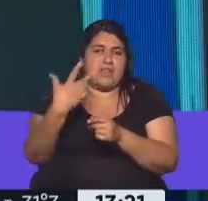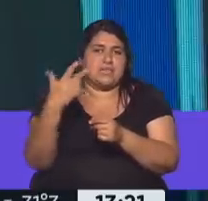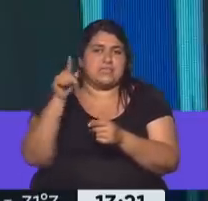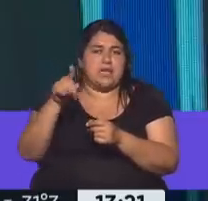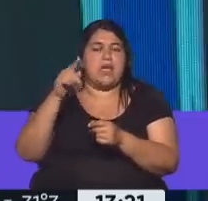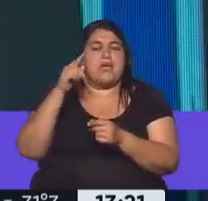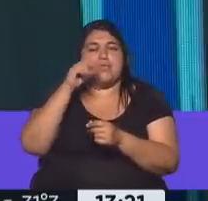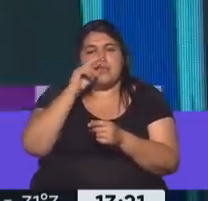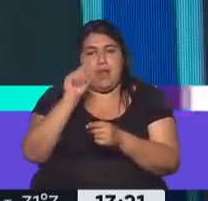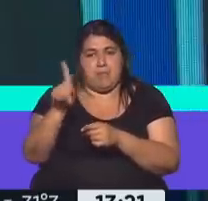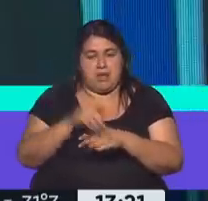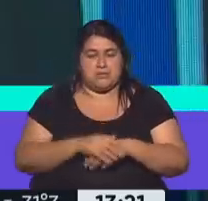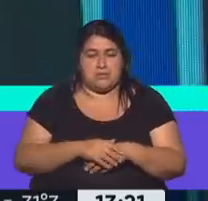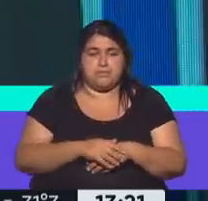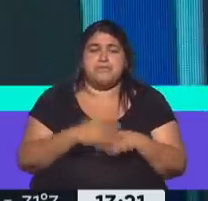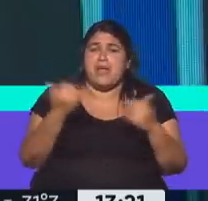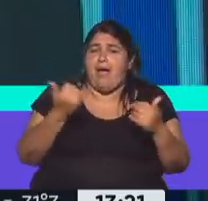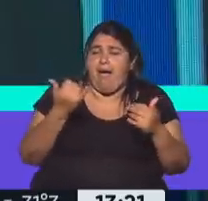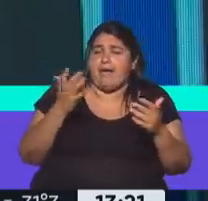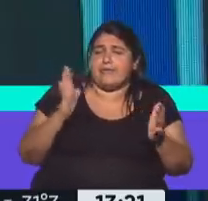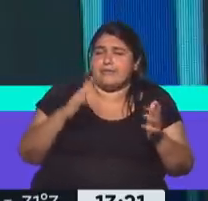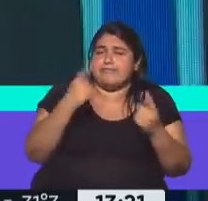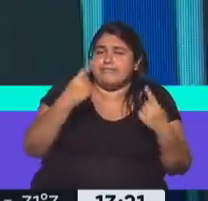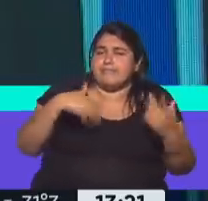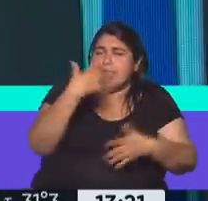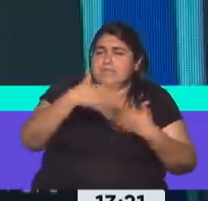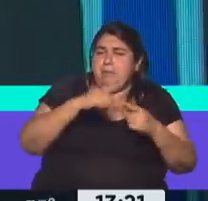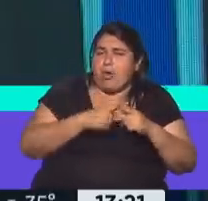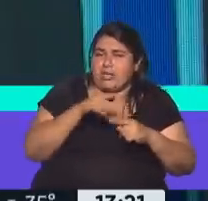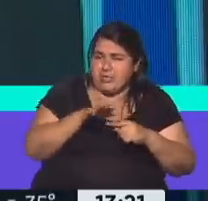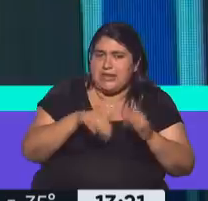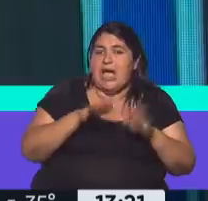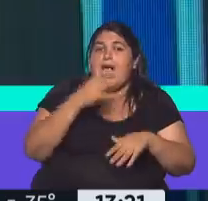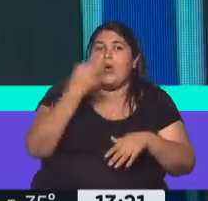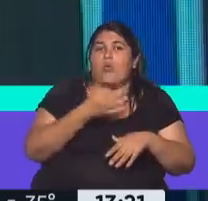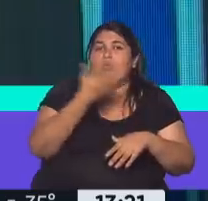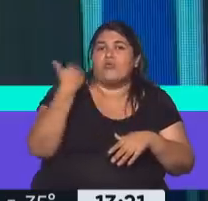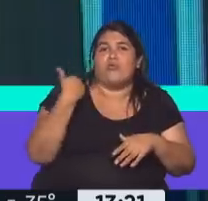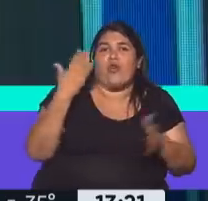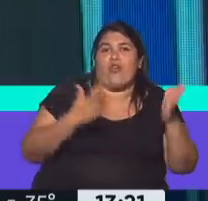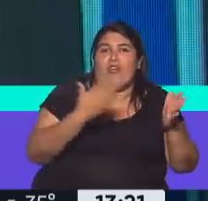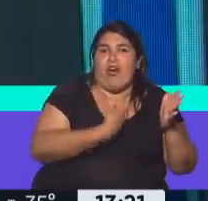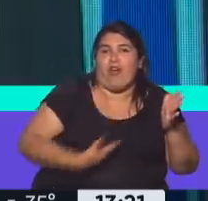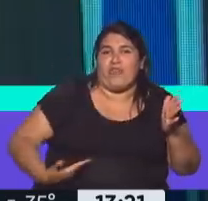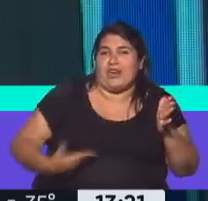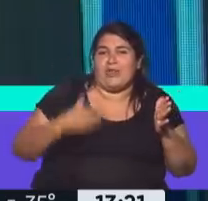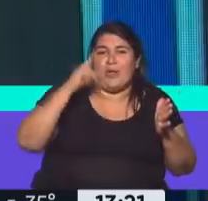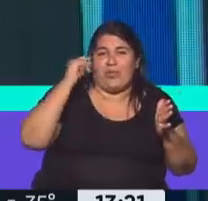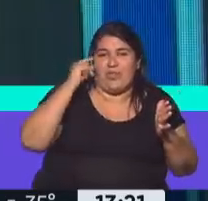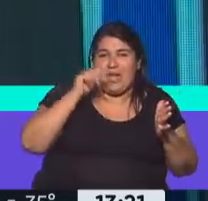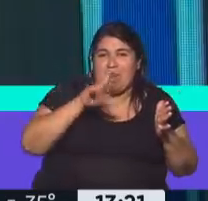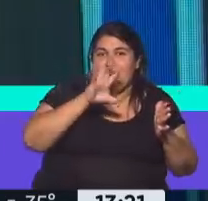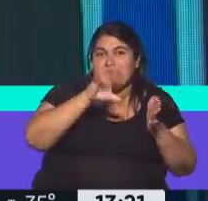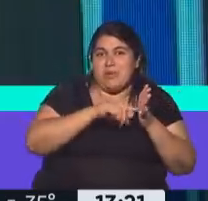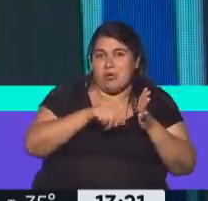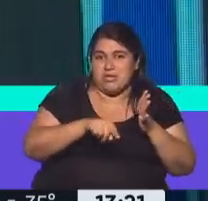obviamente hay consideraciones políticas en este contexto, porque estamos hablando de la gestión de la exgobernadora Vidal en la provincia de Buenos Aires. Todas